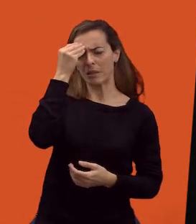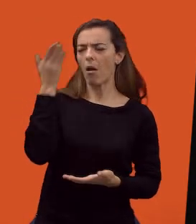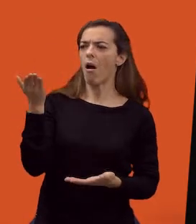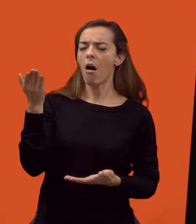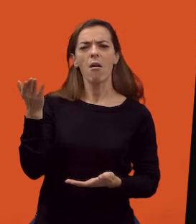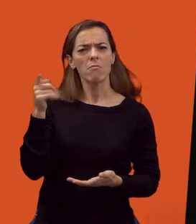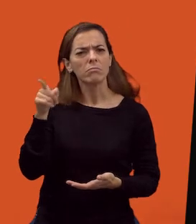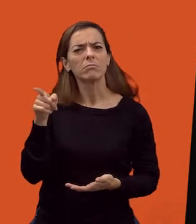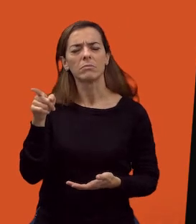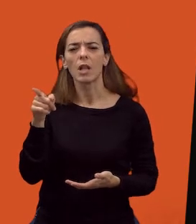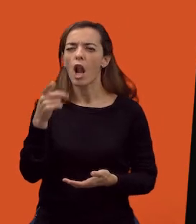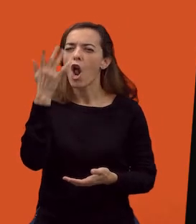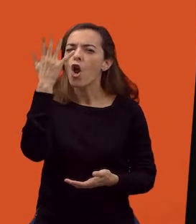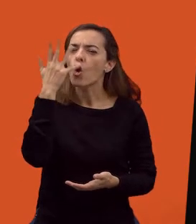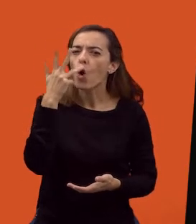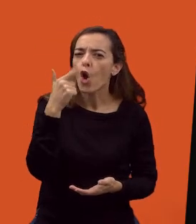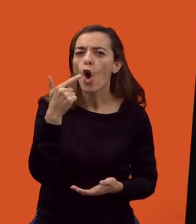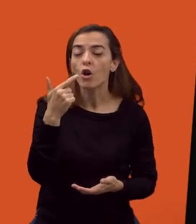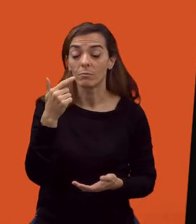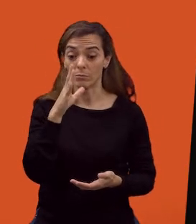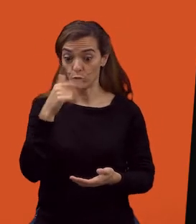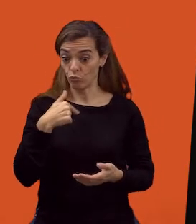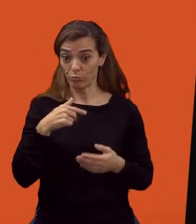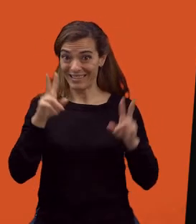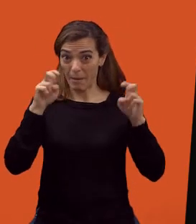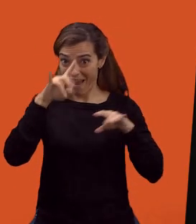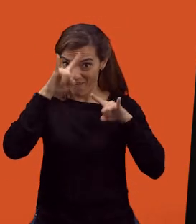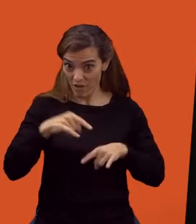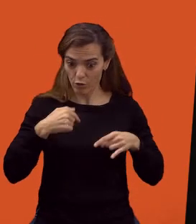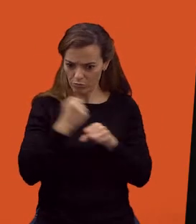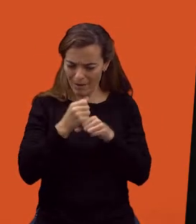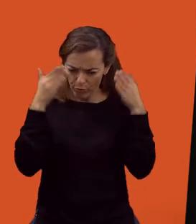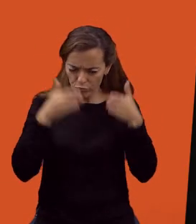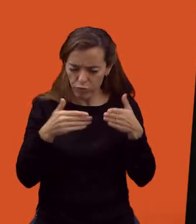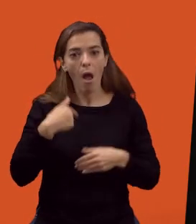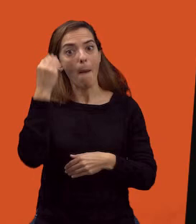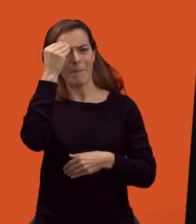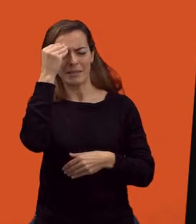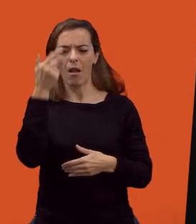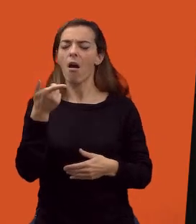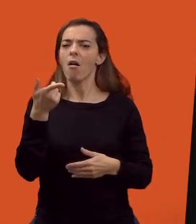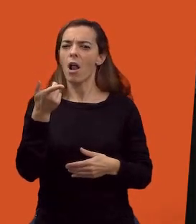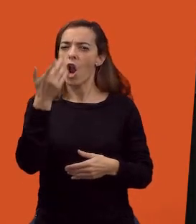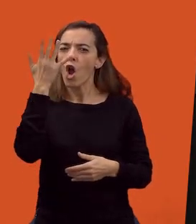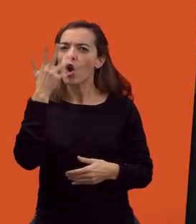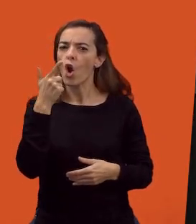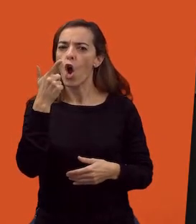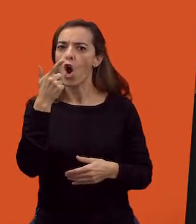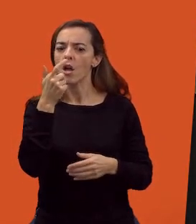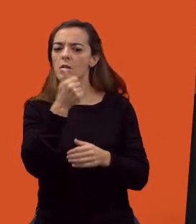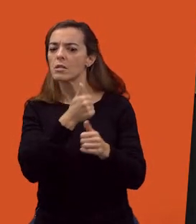alguna forma, como estaba trabajando el infierno, cómo de repente el color era como un dominante, era algo como